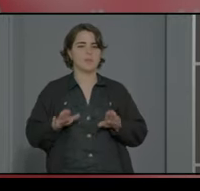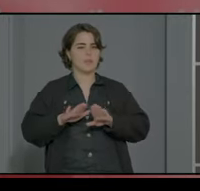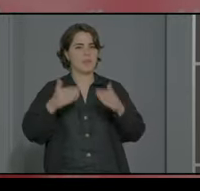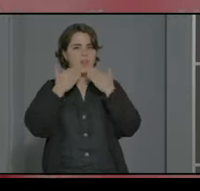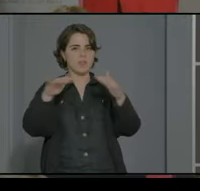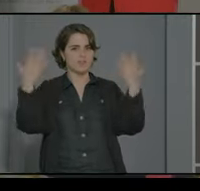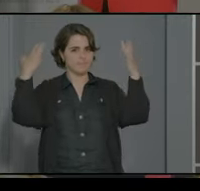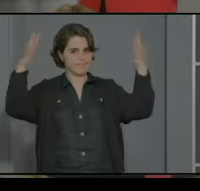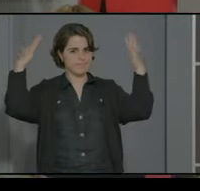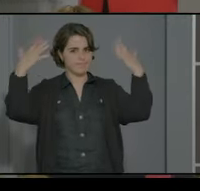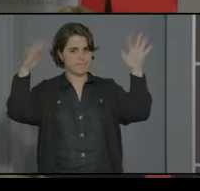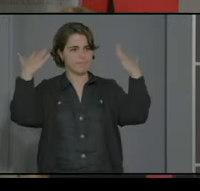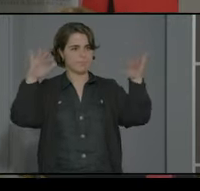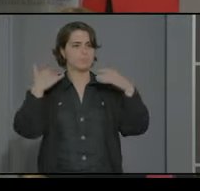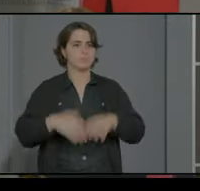muchas gracias